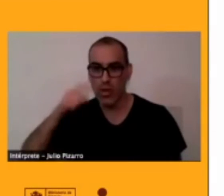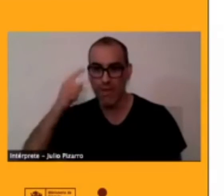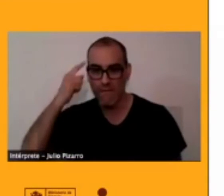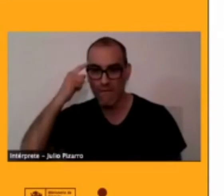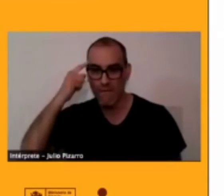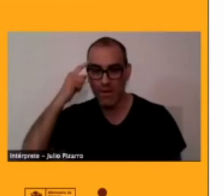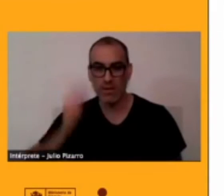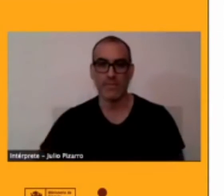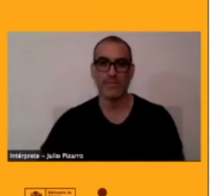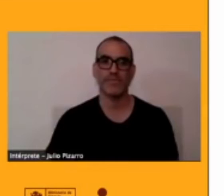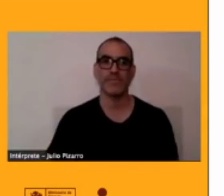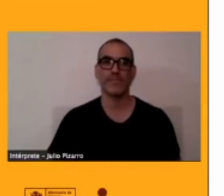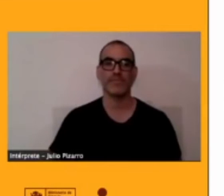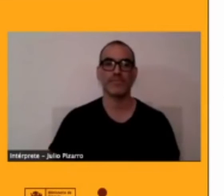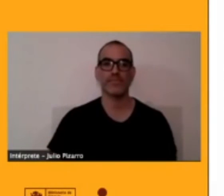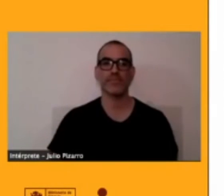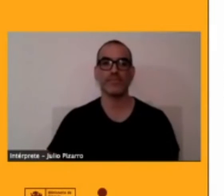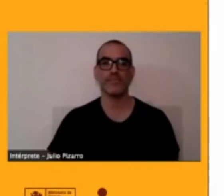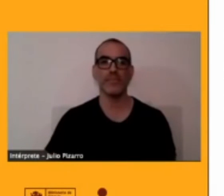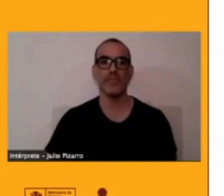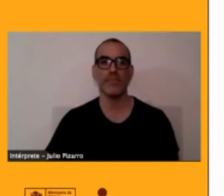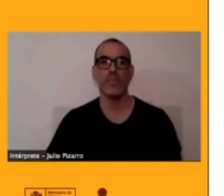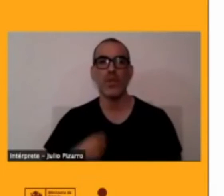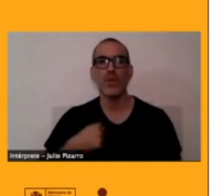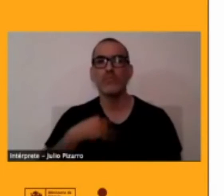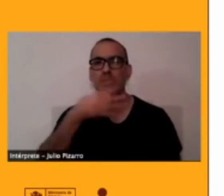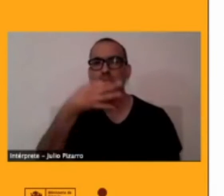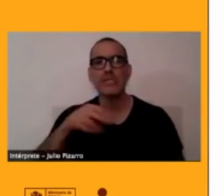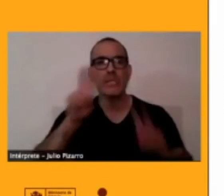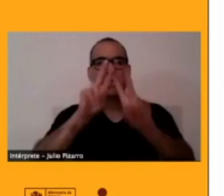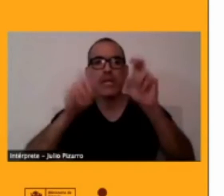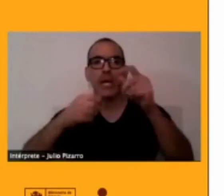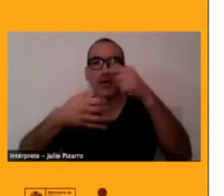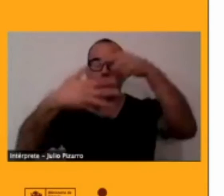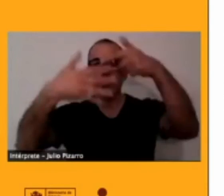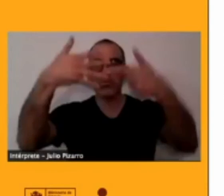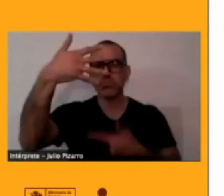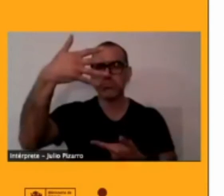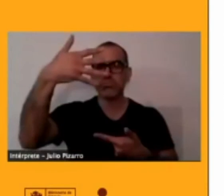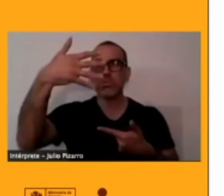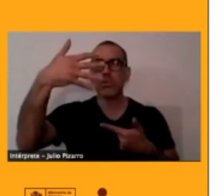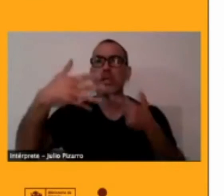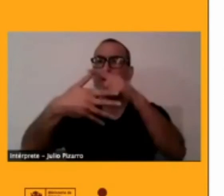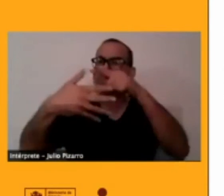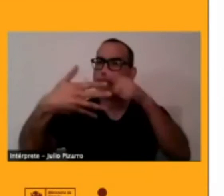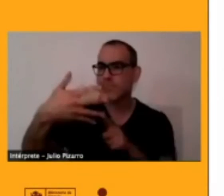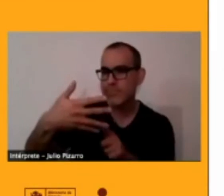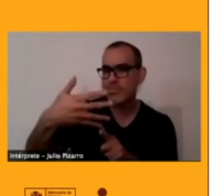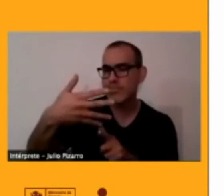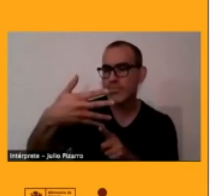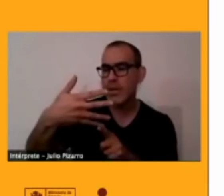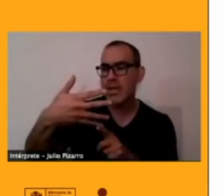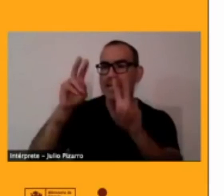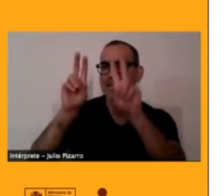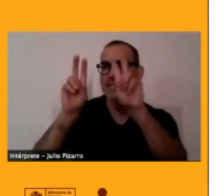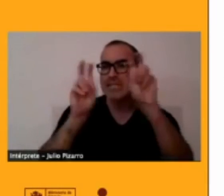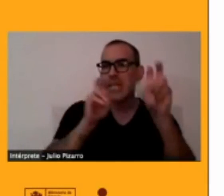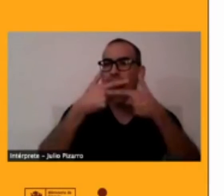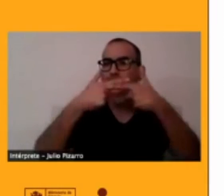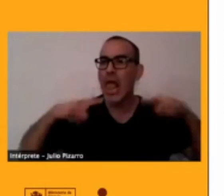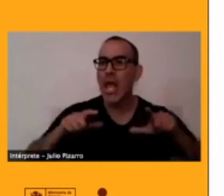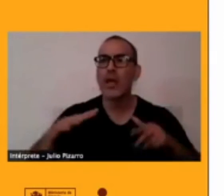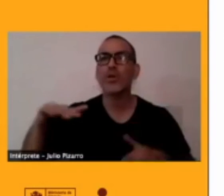Voy a hablarles un poco del paisaje lingüístico de este espacio, especialmente del norte chileno. De acuerdo a Fernández